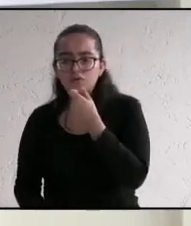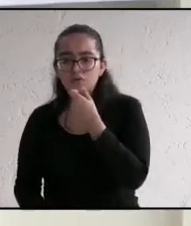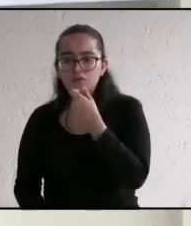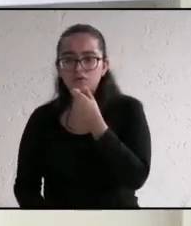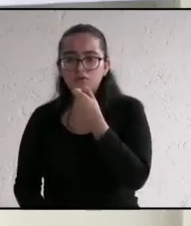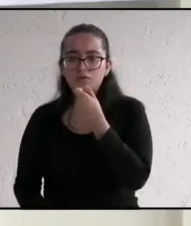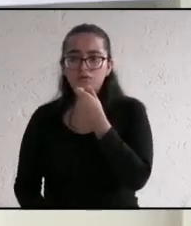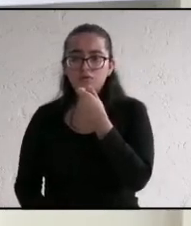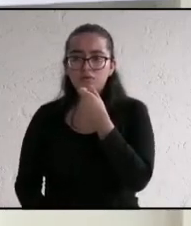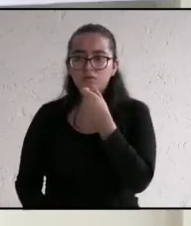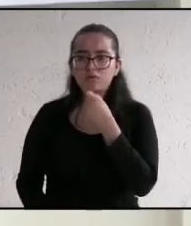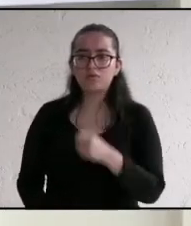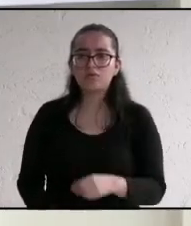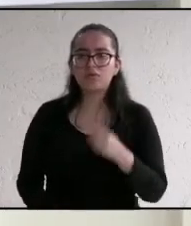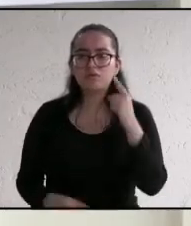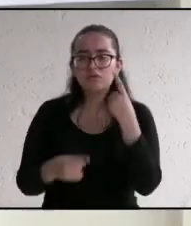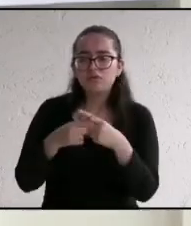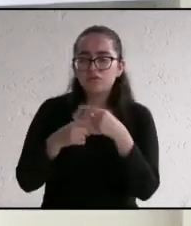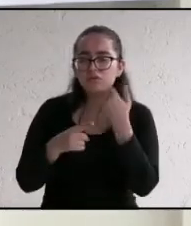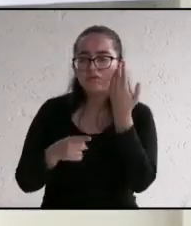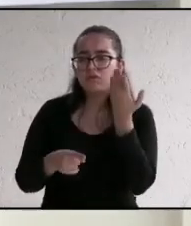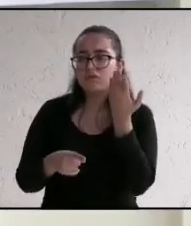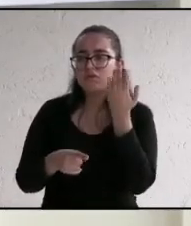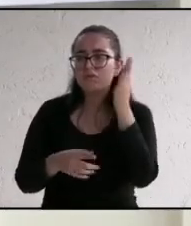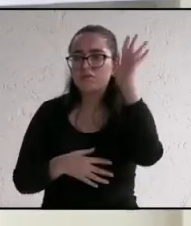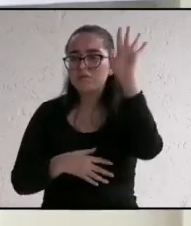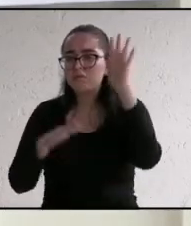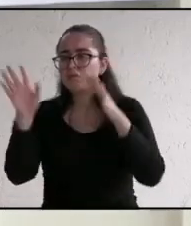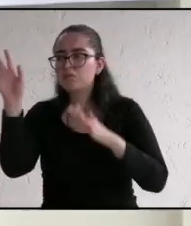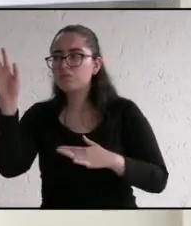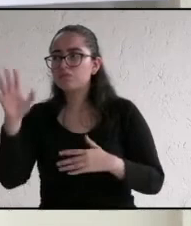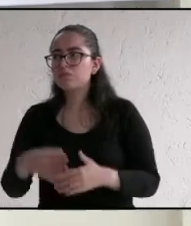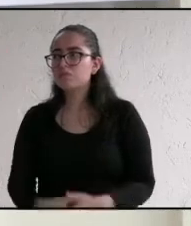y quien quiera utilizar su tiempo por favor de levantar la mano.